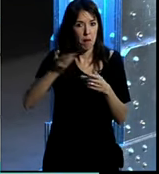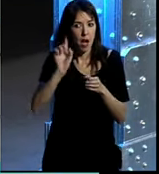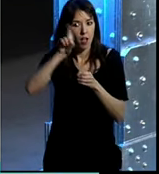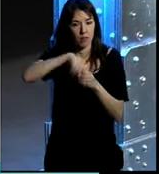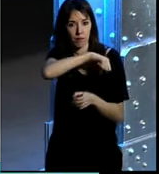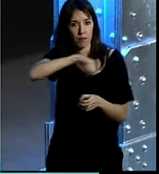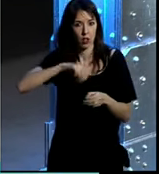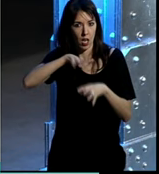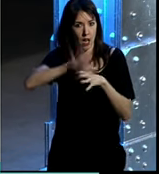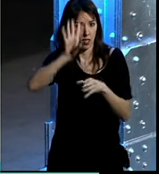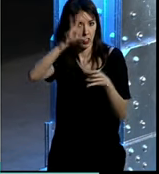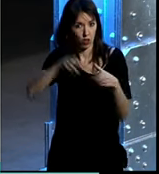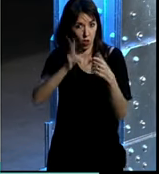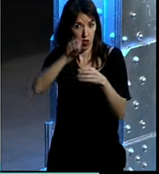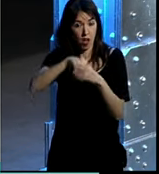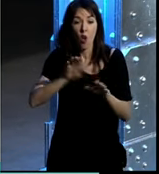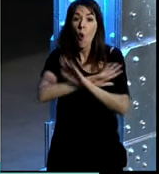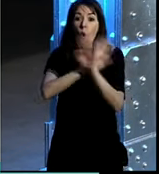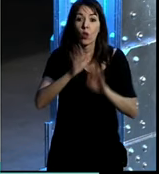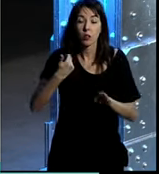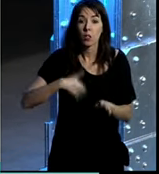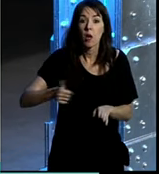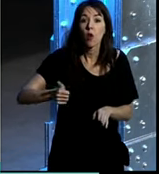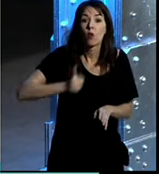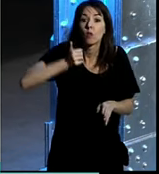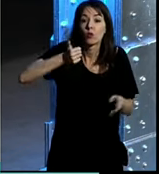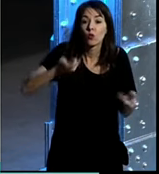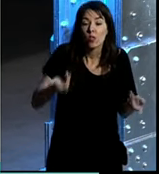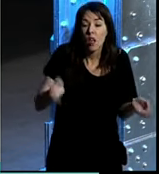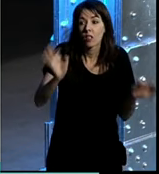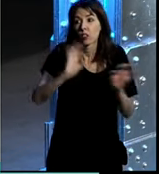presencia personal en redes sociales y por último pues oportunidades